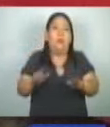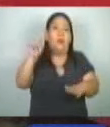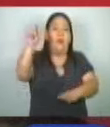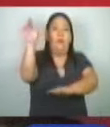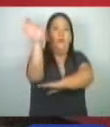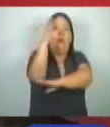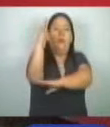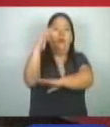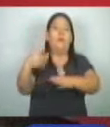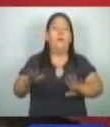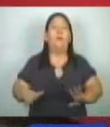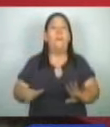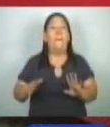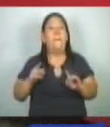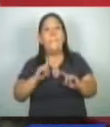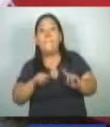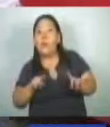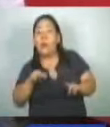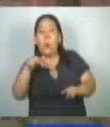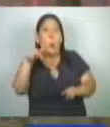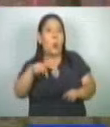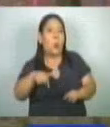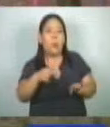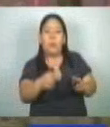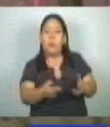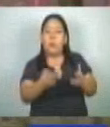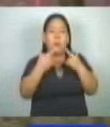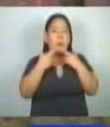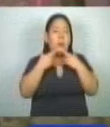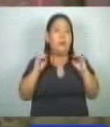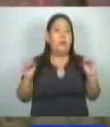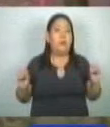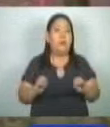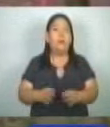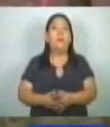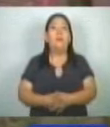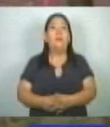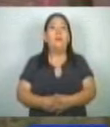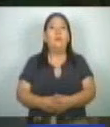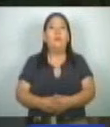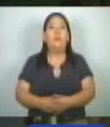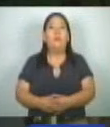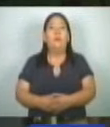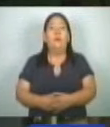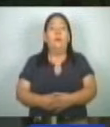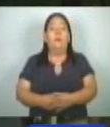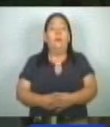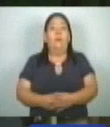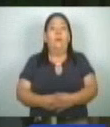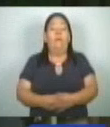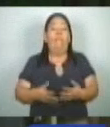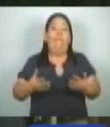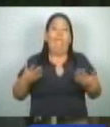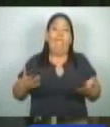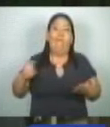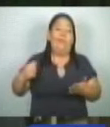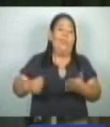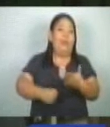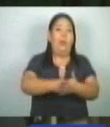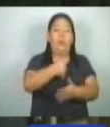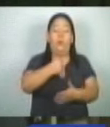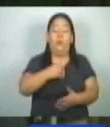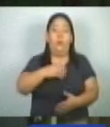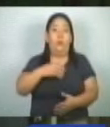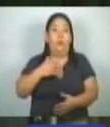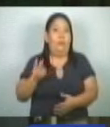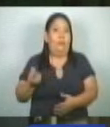cancillería, pero hasta el momento no han tenido una respuesta. Porque lastimosamente nosotros no